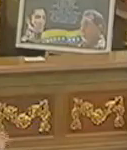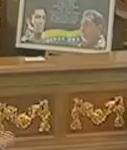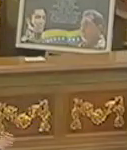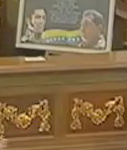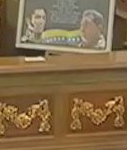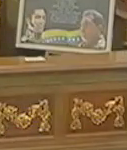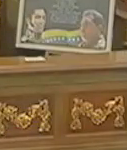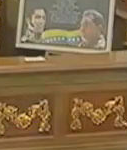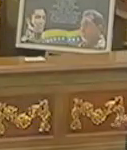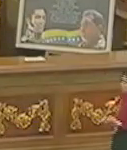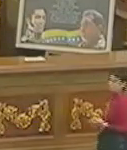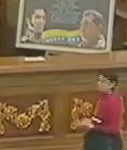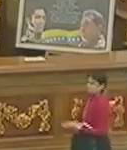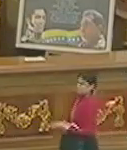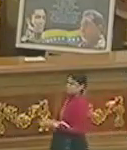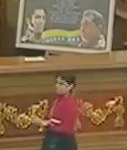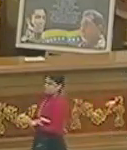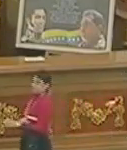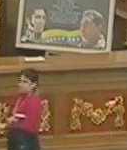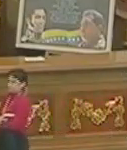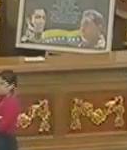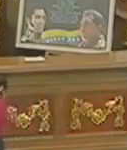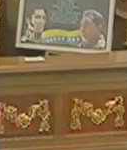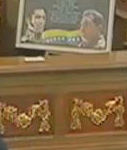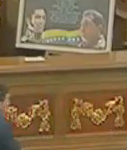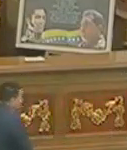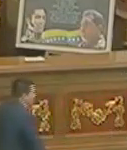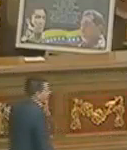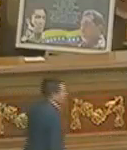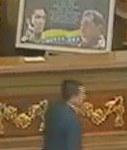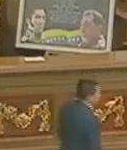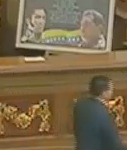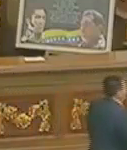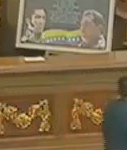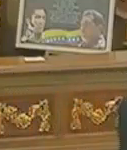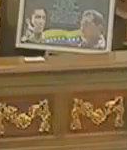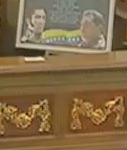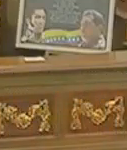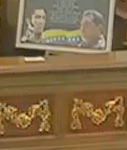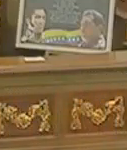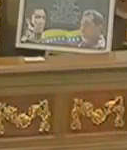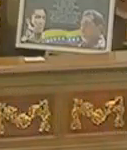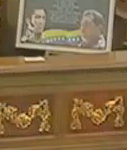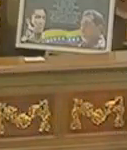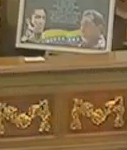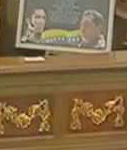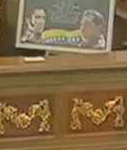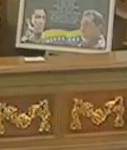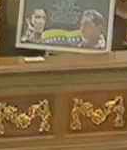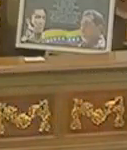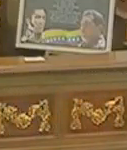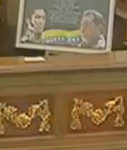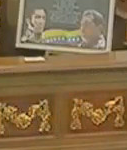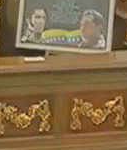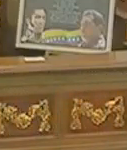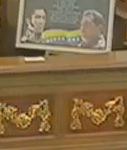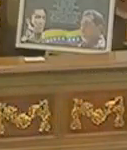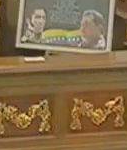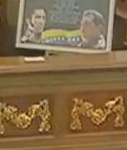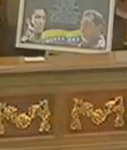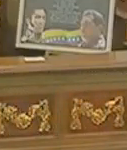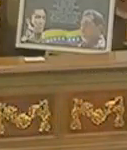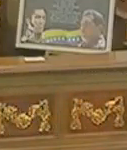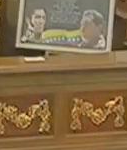enarboló las banderas independentistas del libertador Simón Bolívar además enfatizaba en que la Armada Nacional Bolivariana jugó un papel